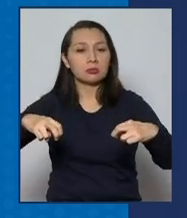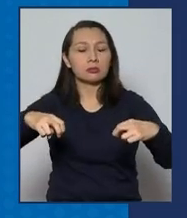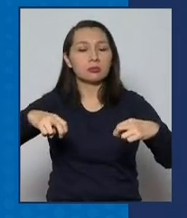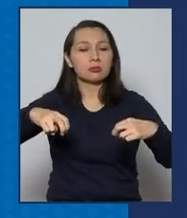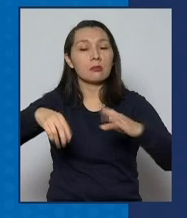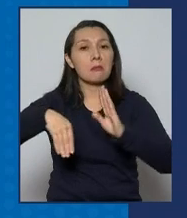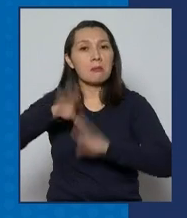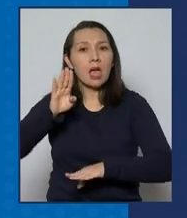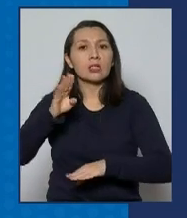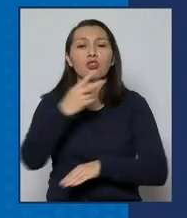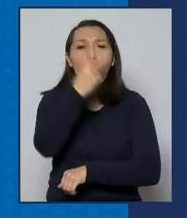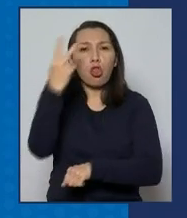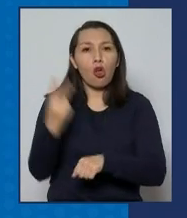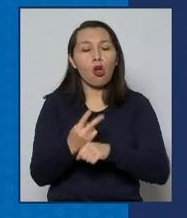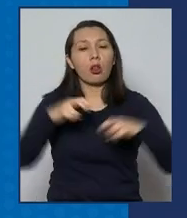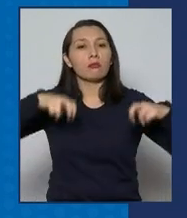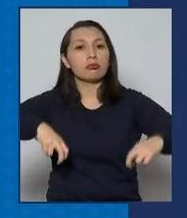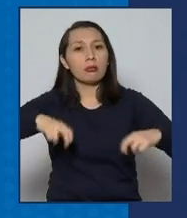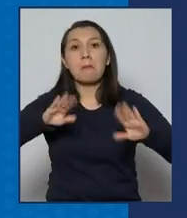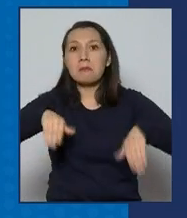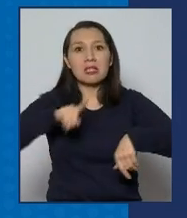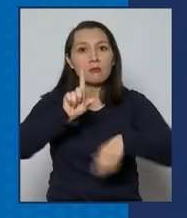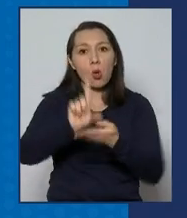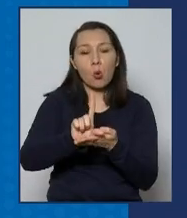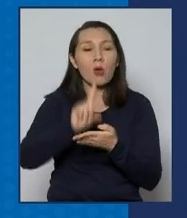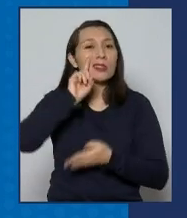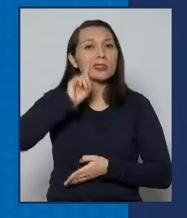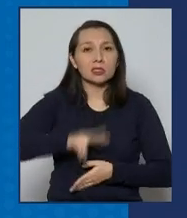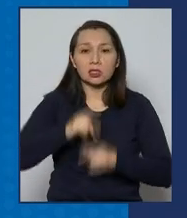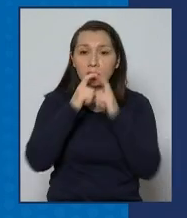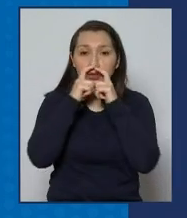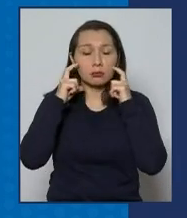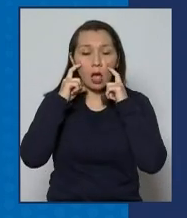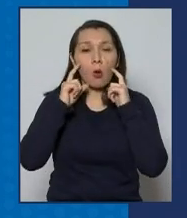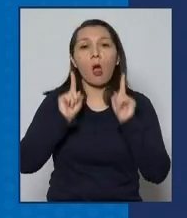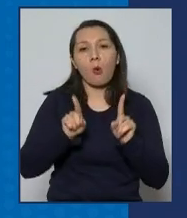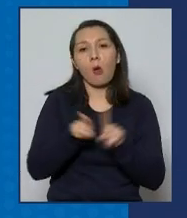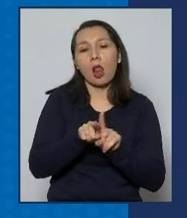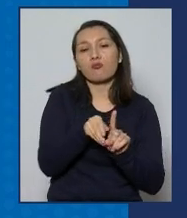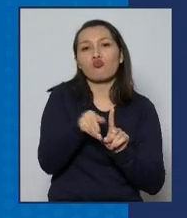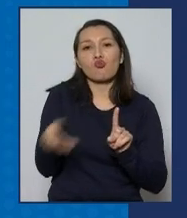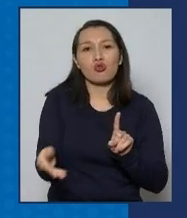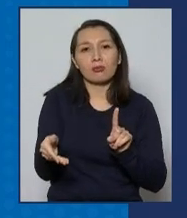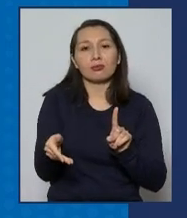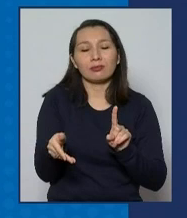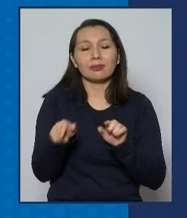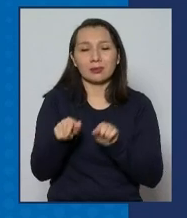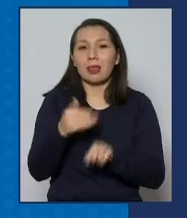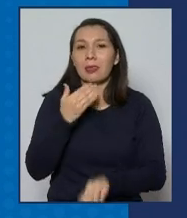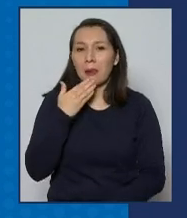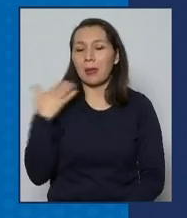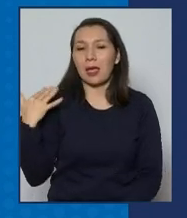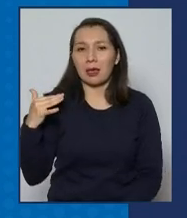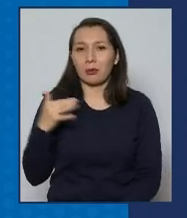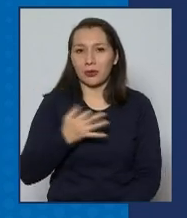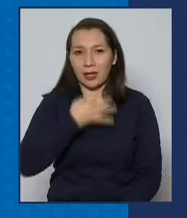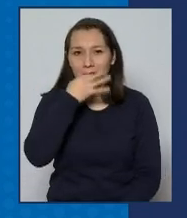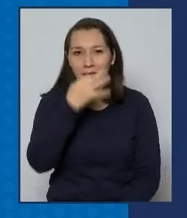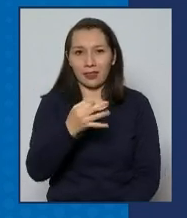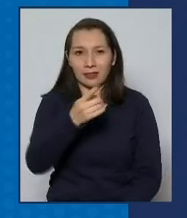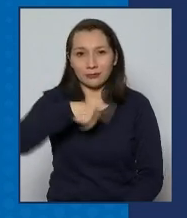por más de dos horas sin el uso de mascarilla. También es importante señalar que